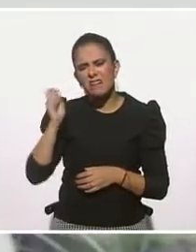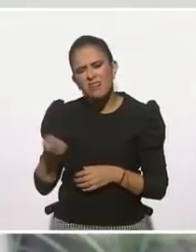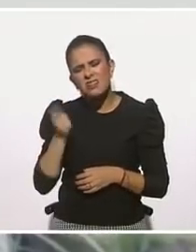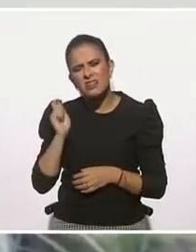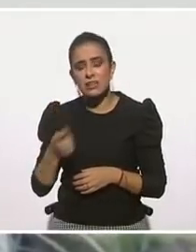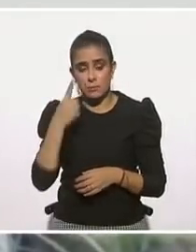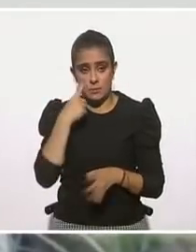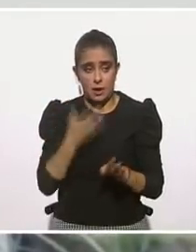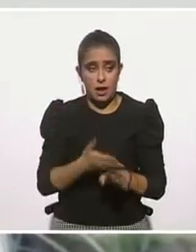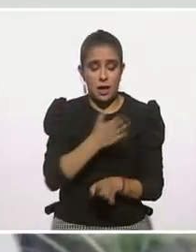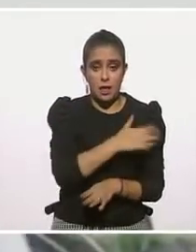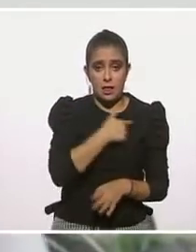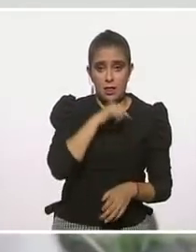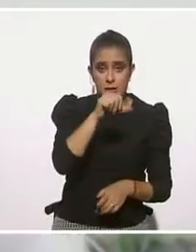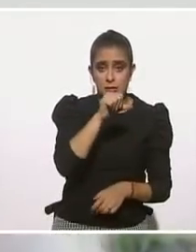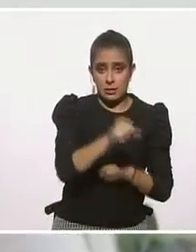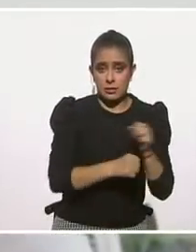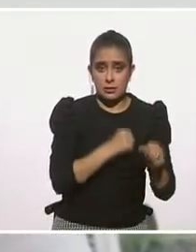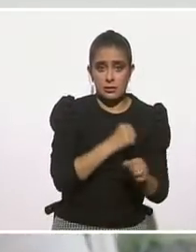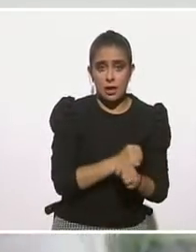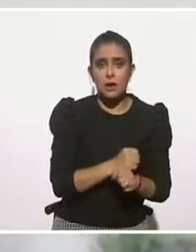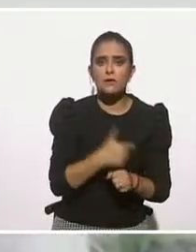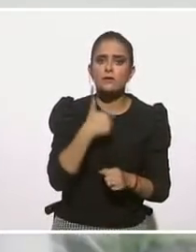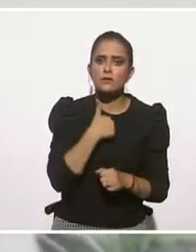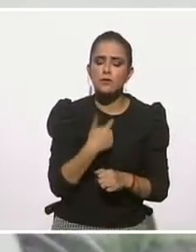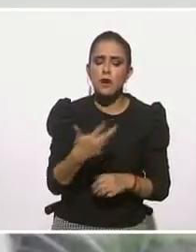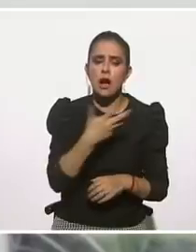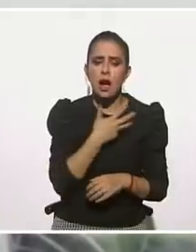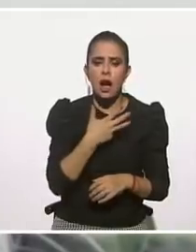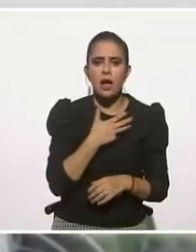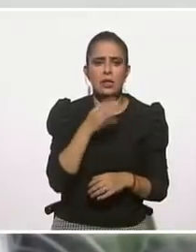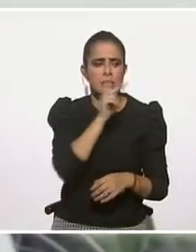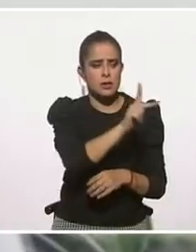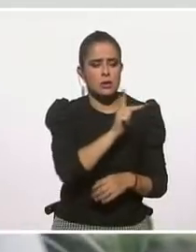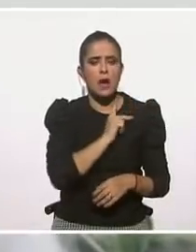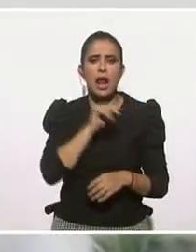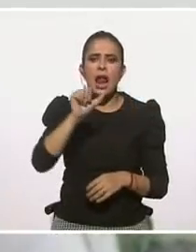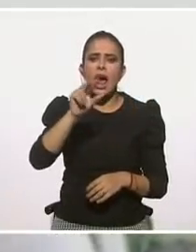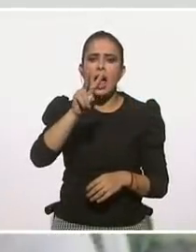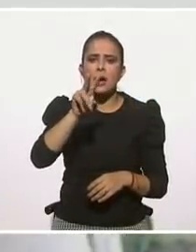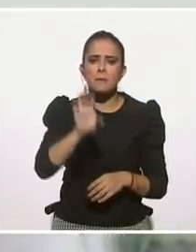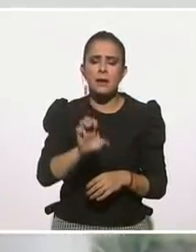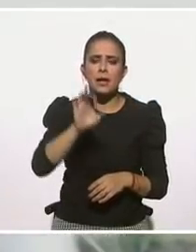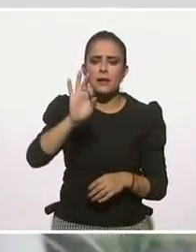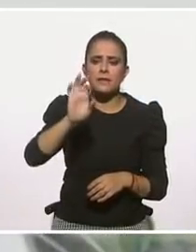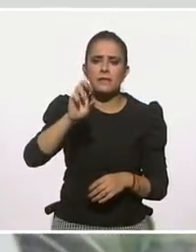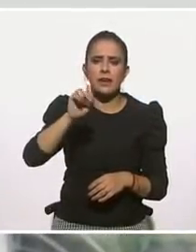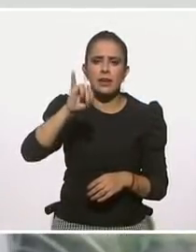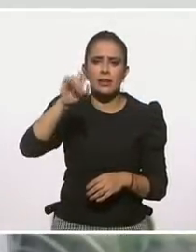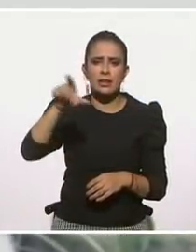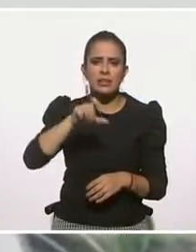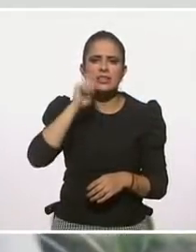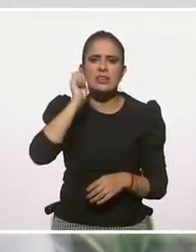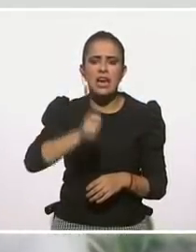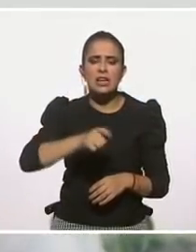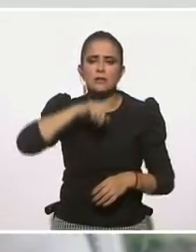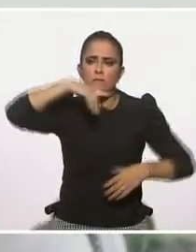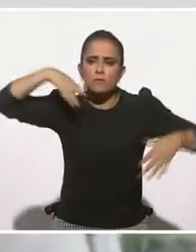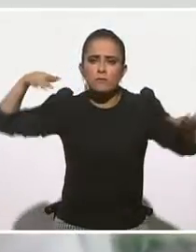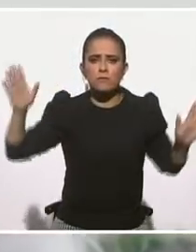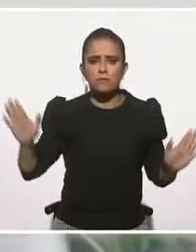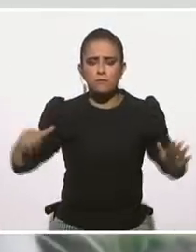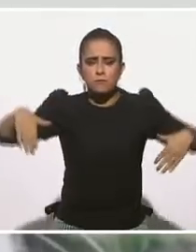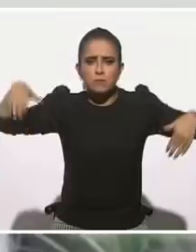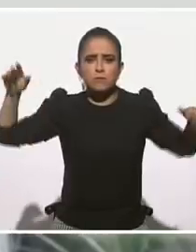años pues yo me ubicaba con este símbolo del ave fénix que no importaba qué pudiera pasarme en mi vida yo iba a